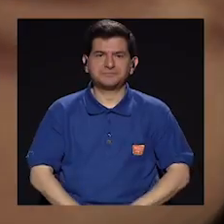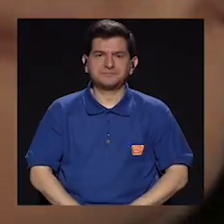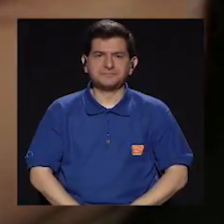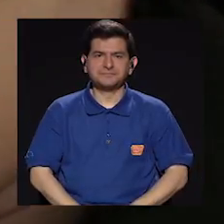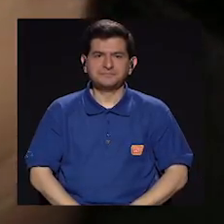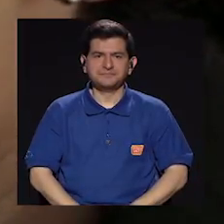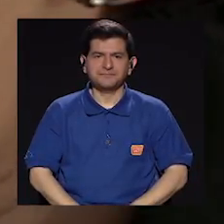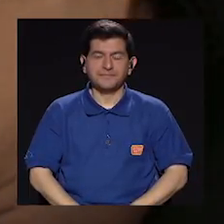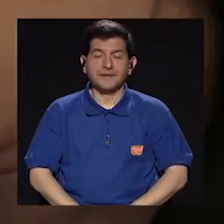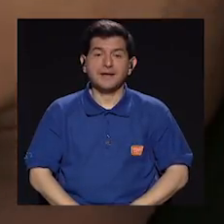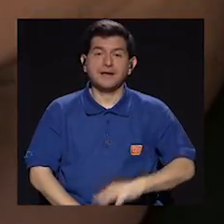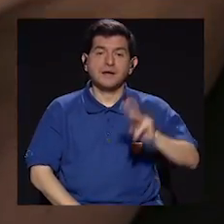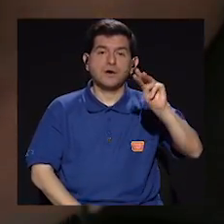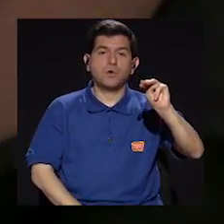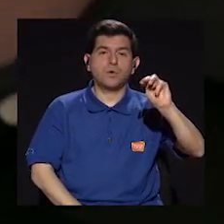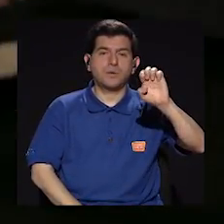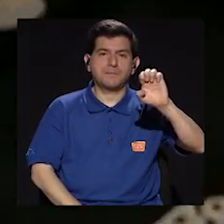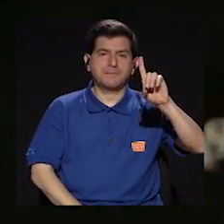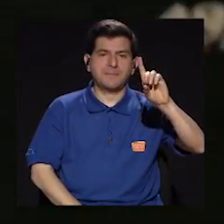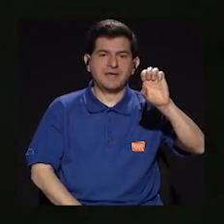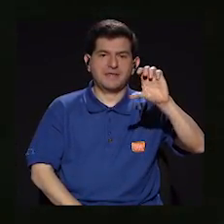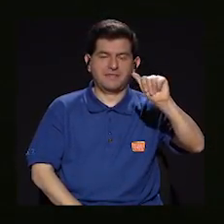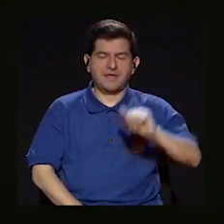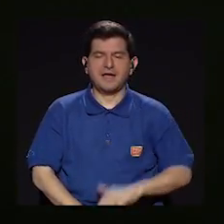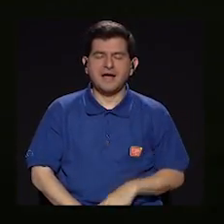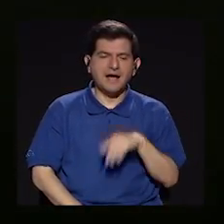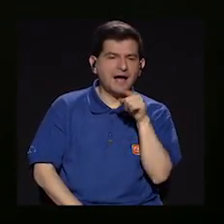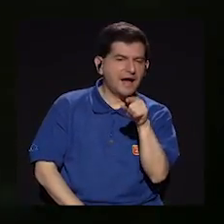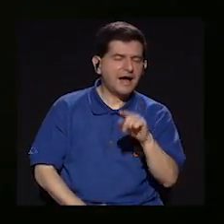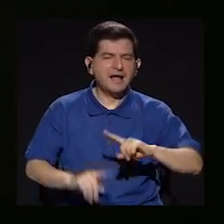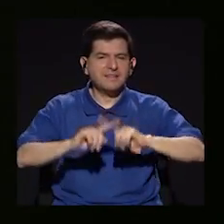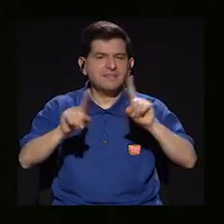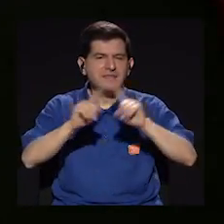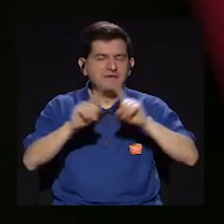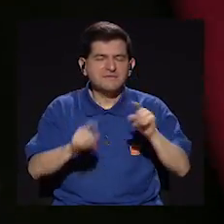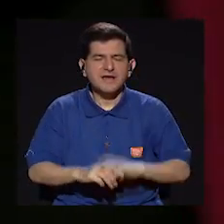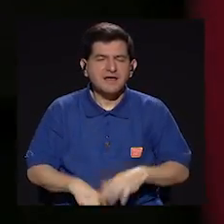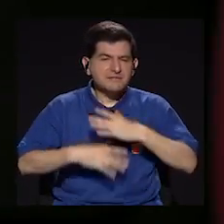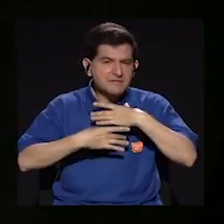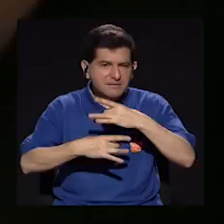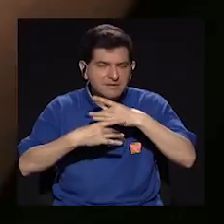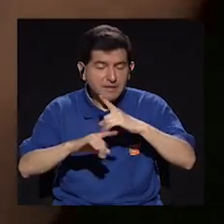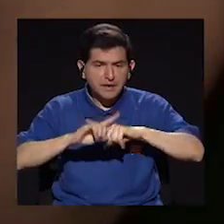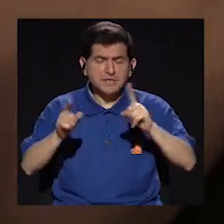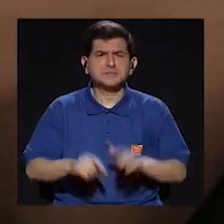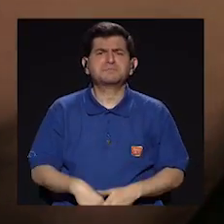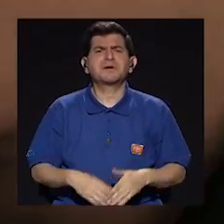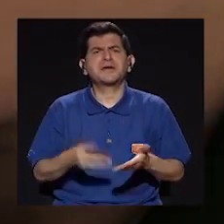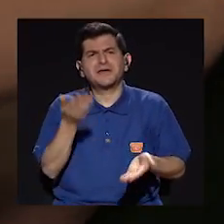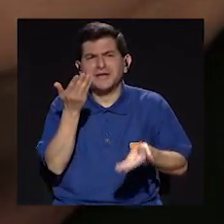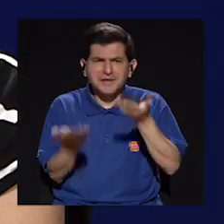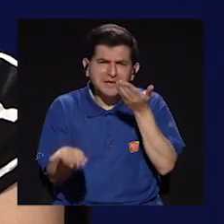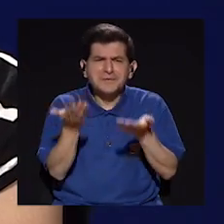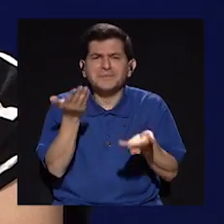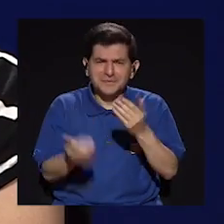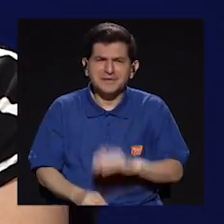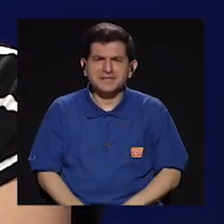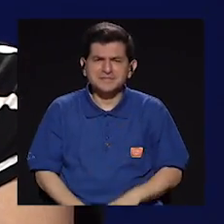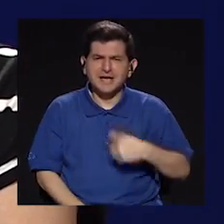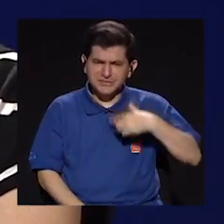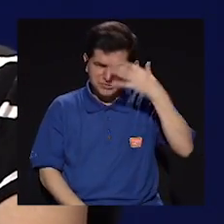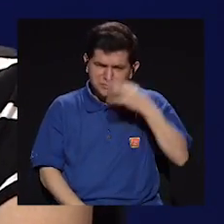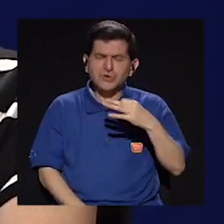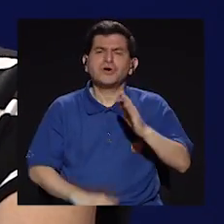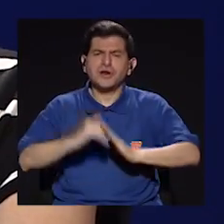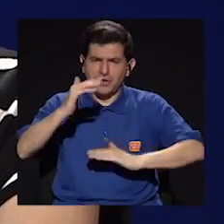con Medea siento que las inquietudes iban un poco por otro lado, pero siempre creo que se trataban un poco como de